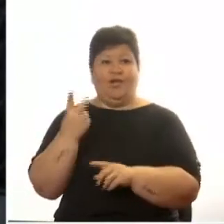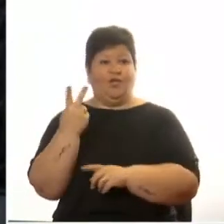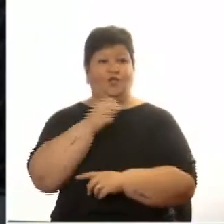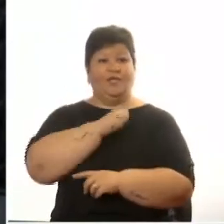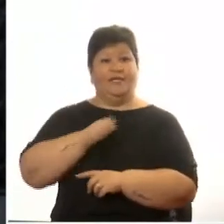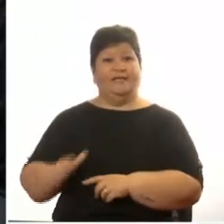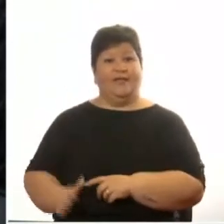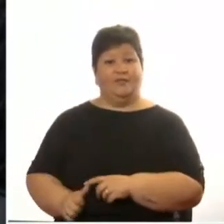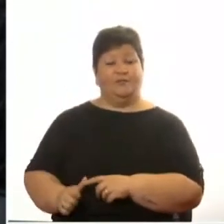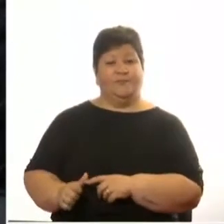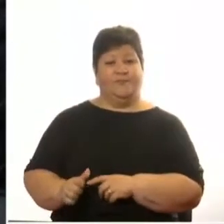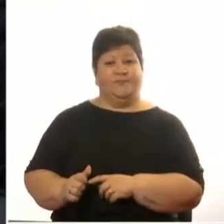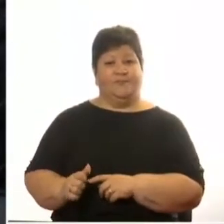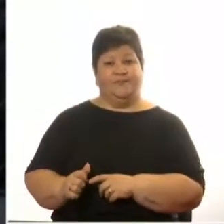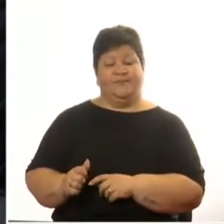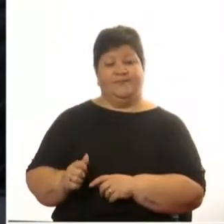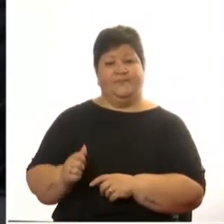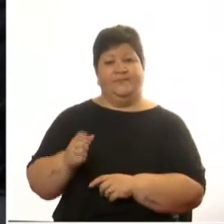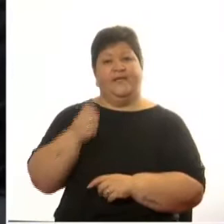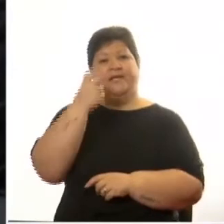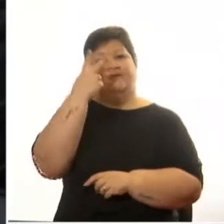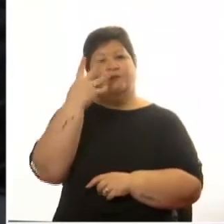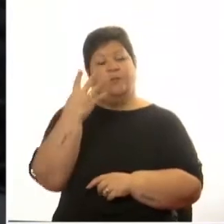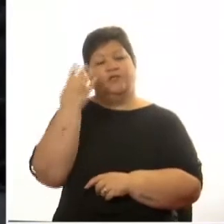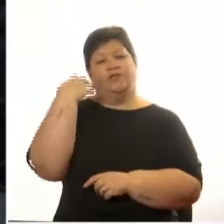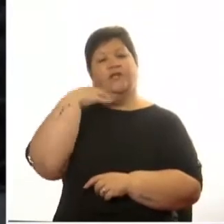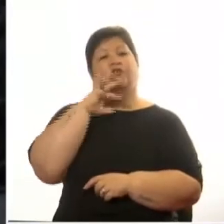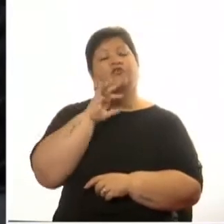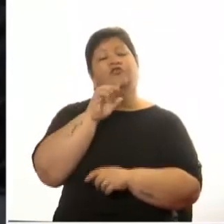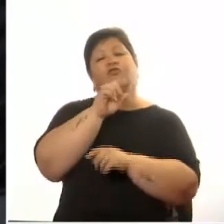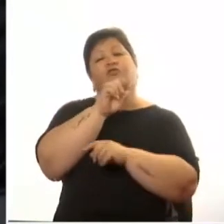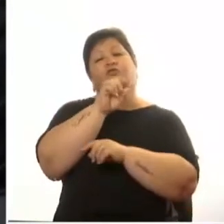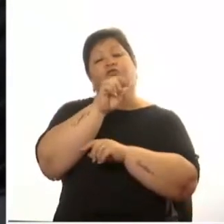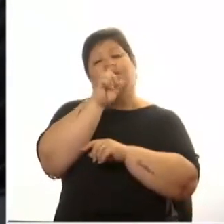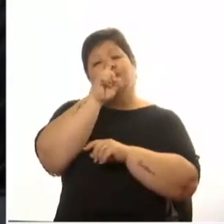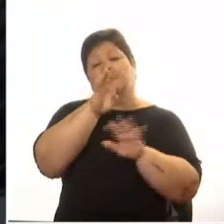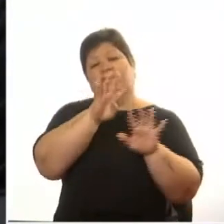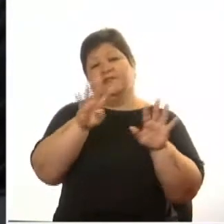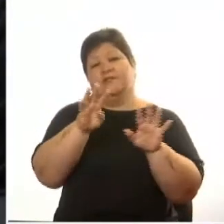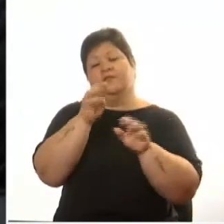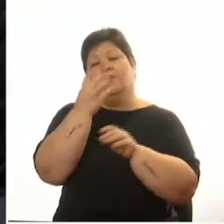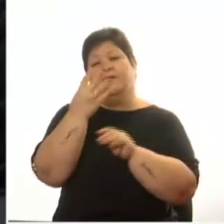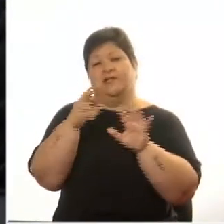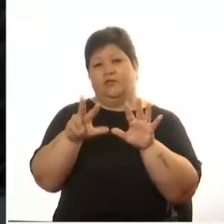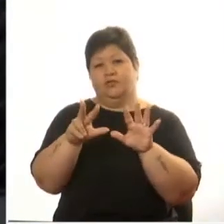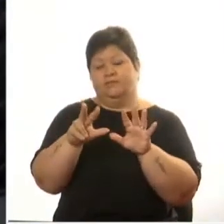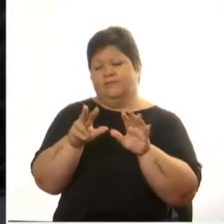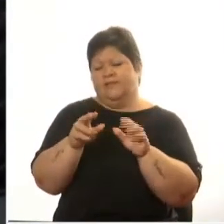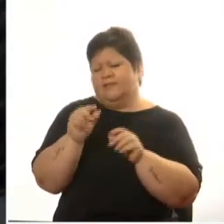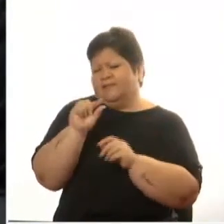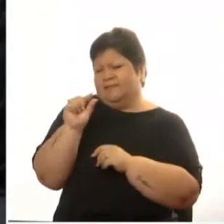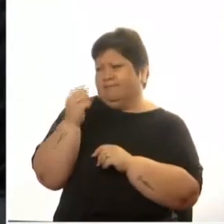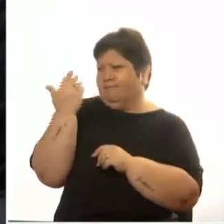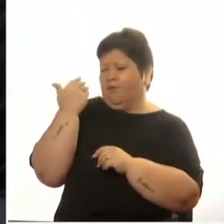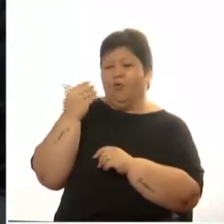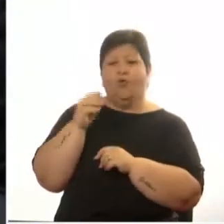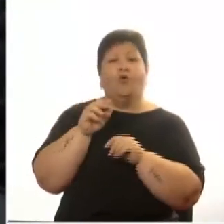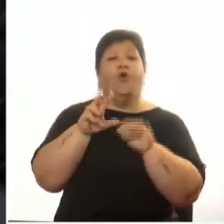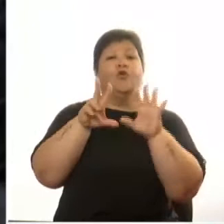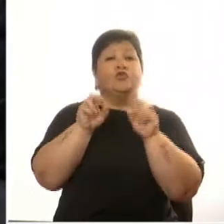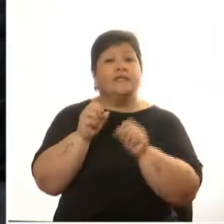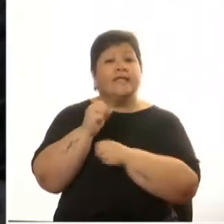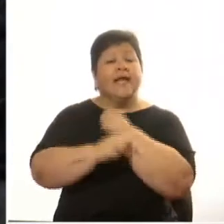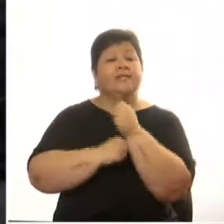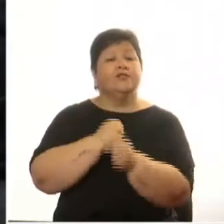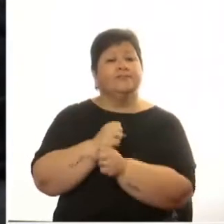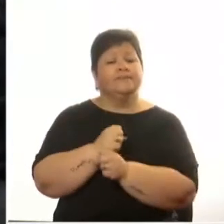el 24 de agosto del 48 se cumplieron 80 años hace poco llega el